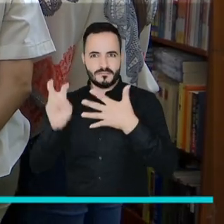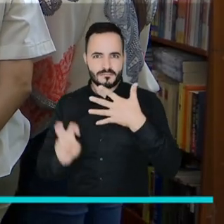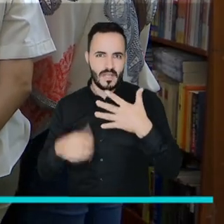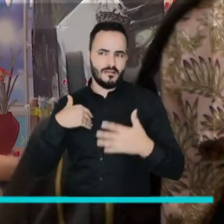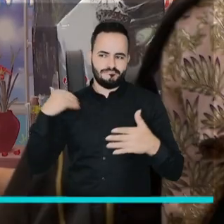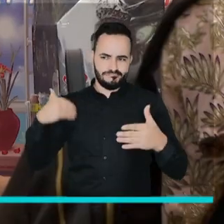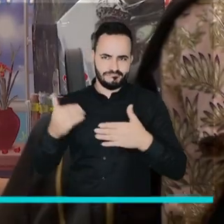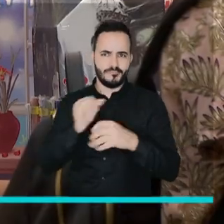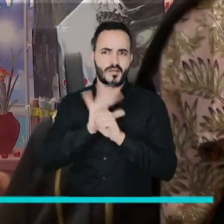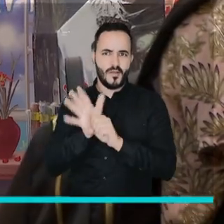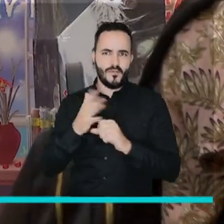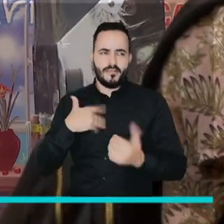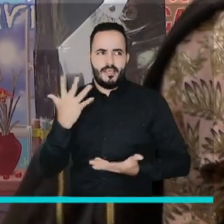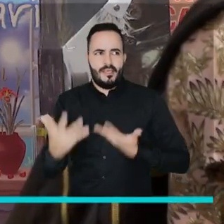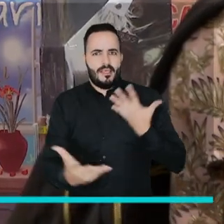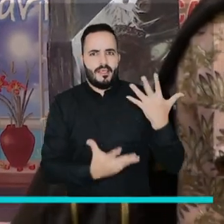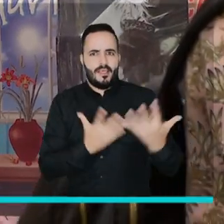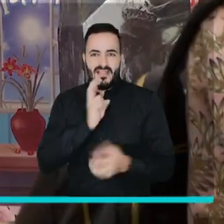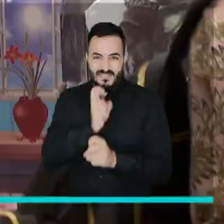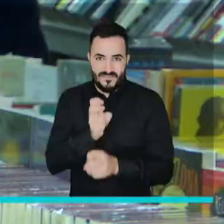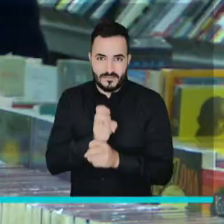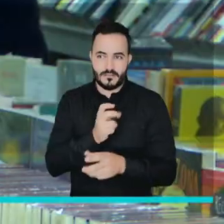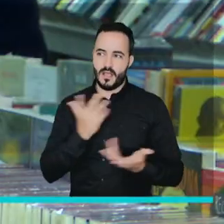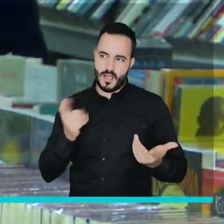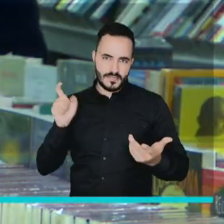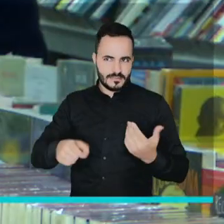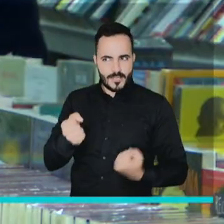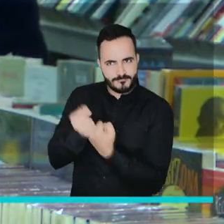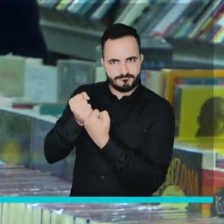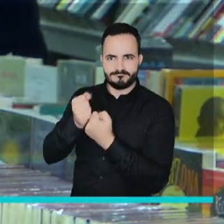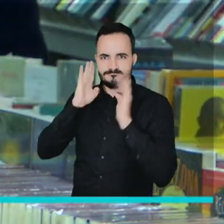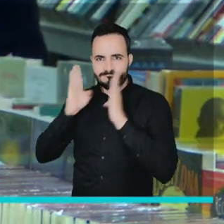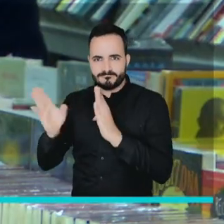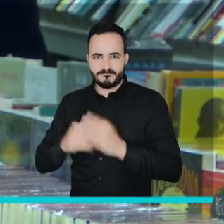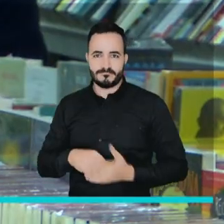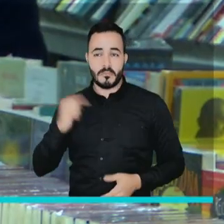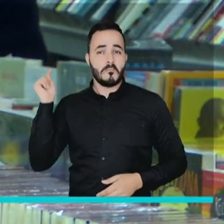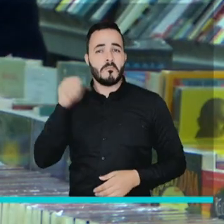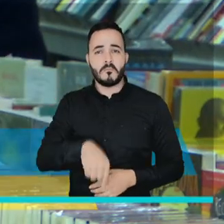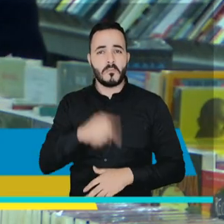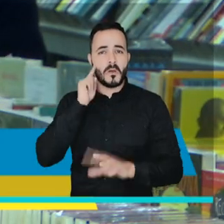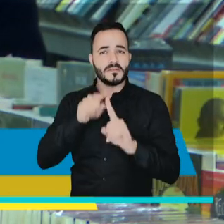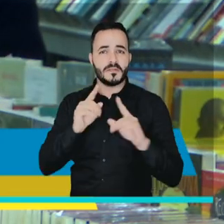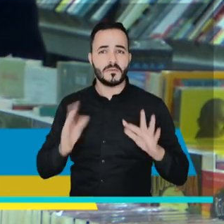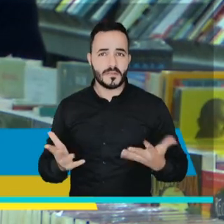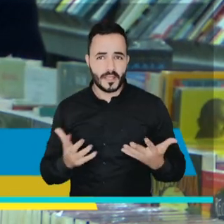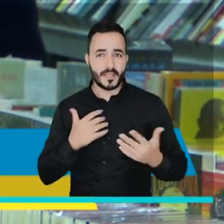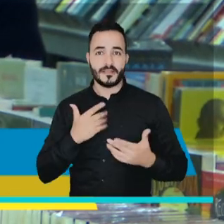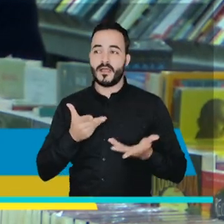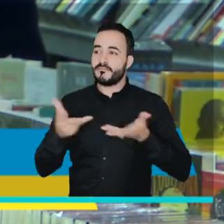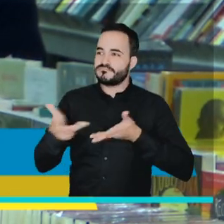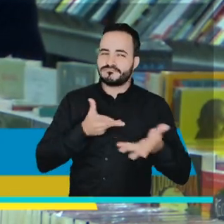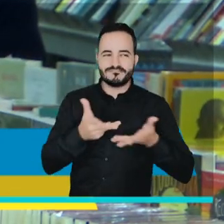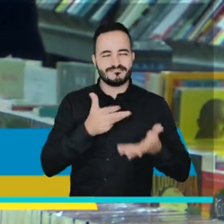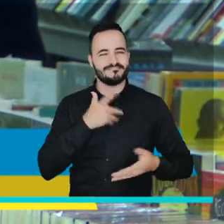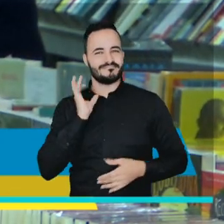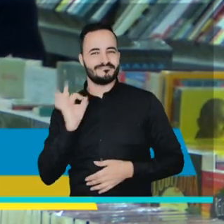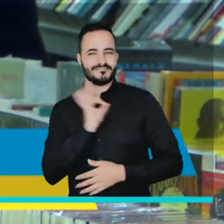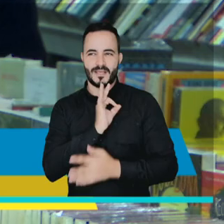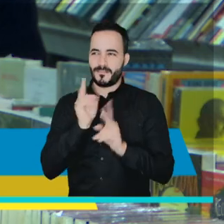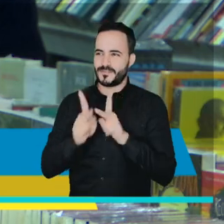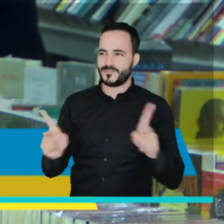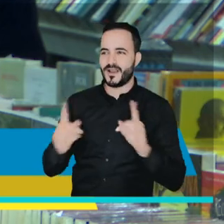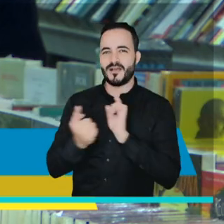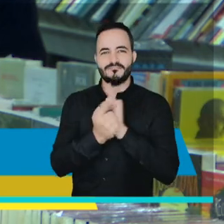se ha visto muy afectado con la pandemia, entonces hay que apoyarlo. Venir no solamente a reencontrarse con la palabra,